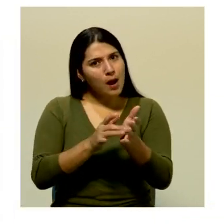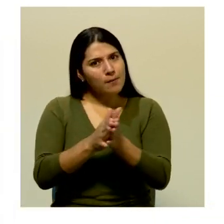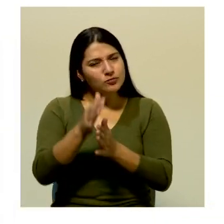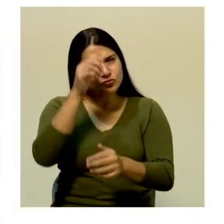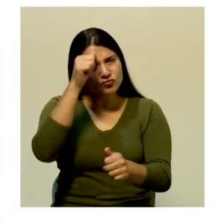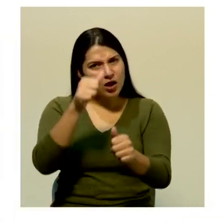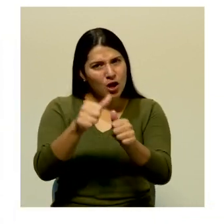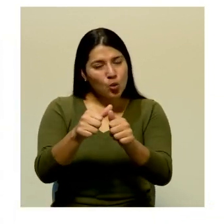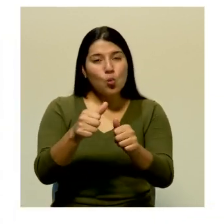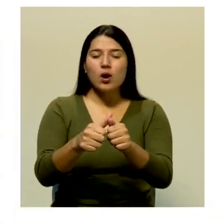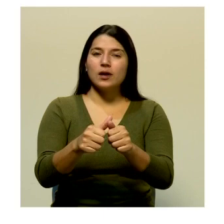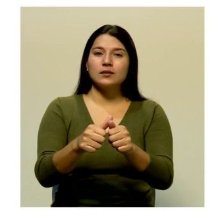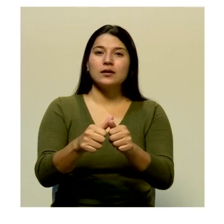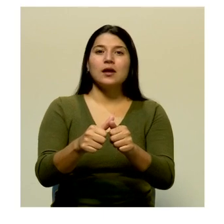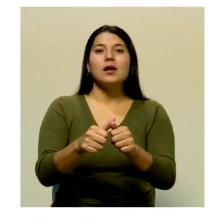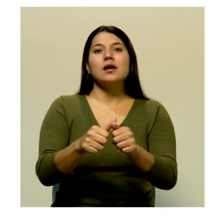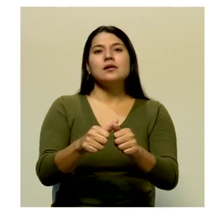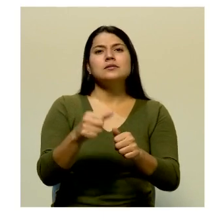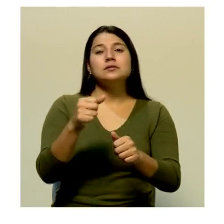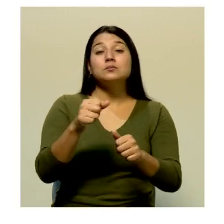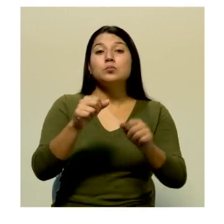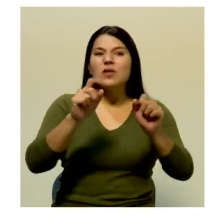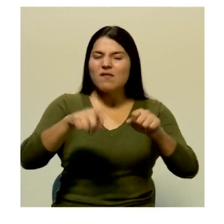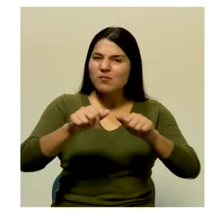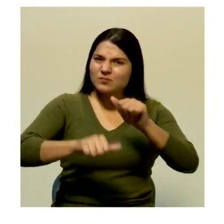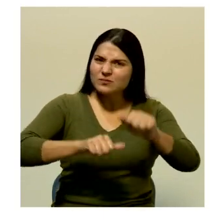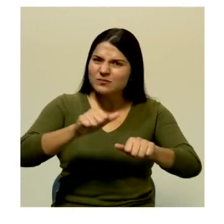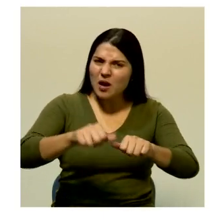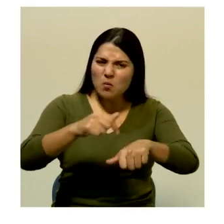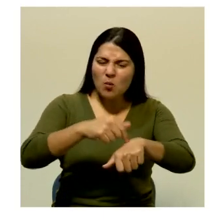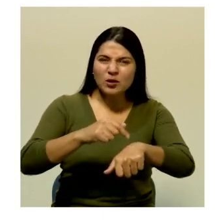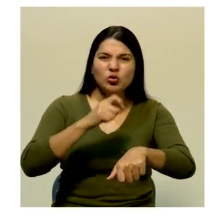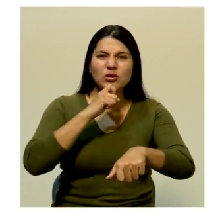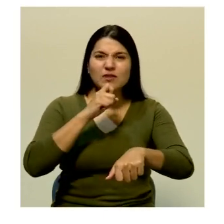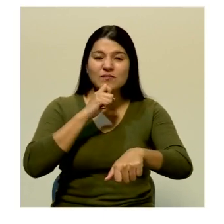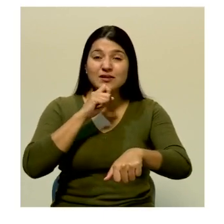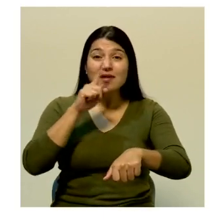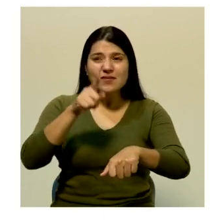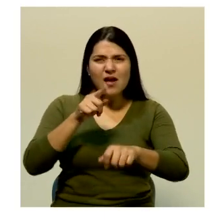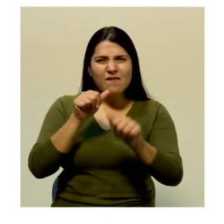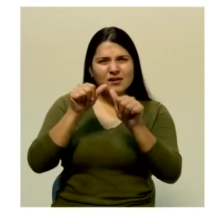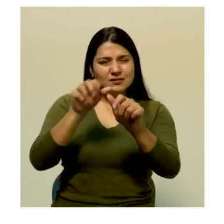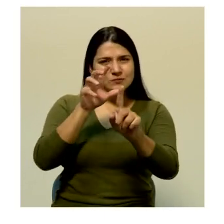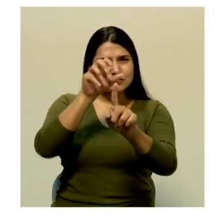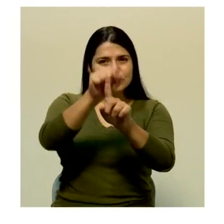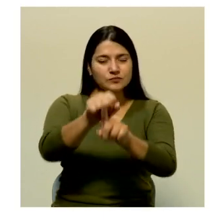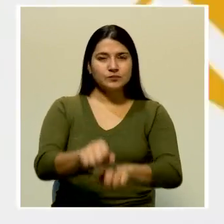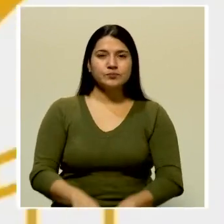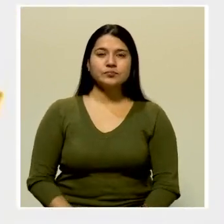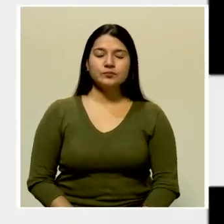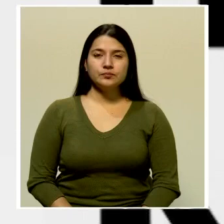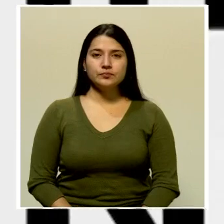ningún marinero se ha distinguido en un mar tranquilo. El sol está en el horizonte, solo debe mantener el curso.